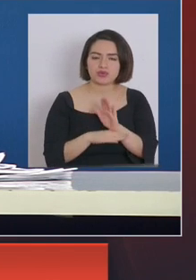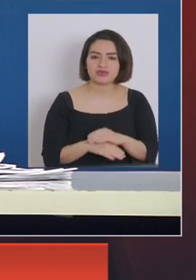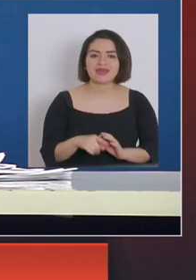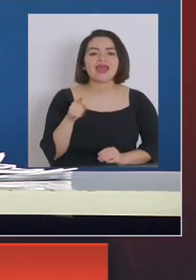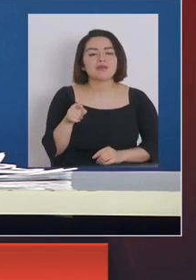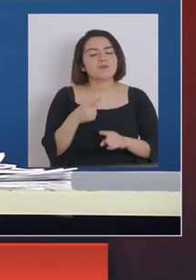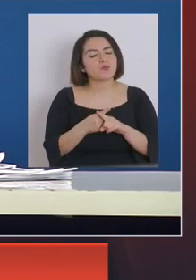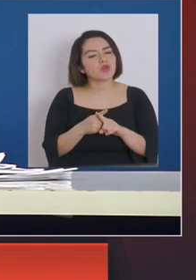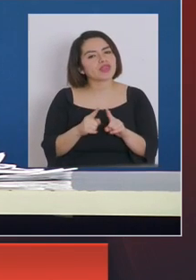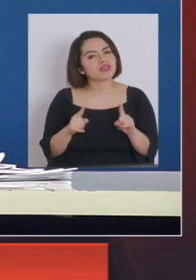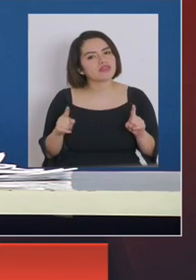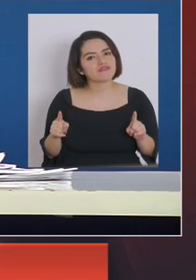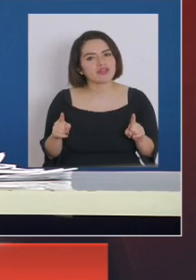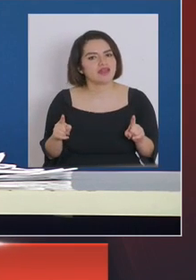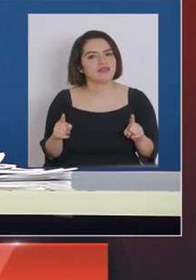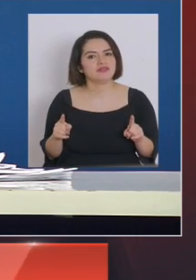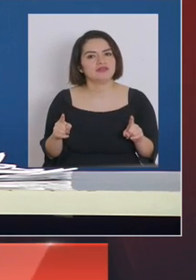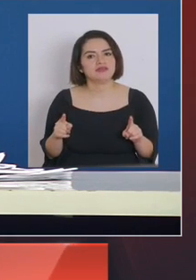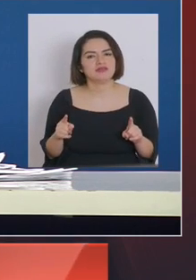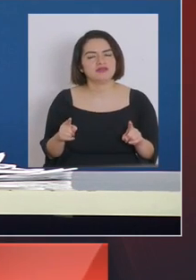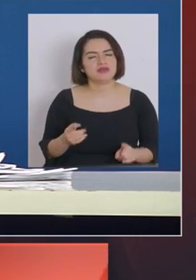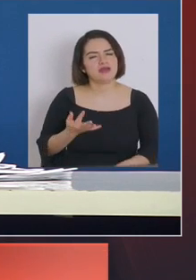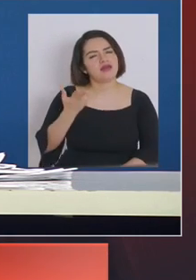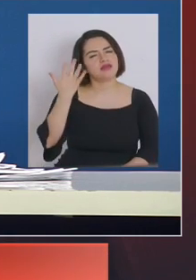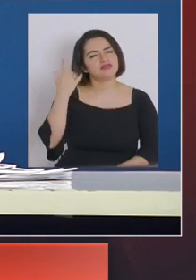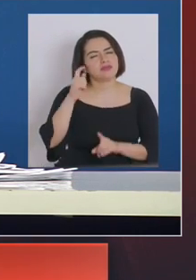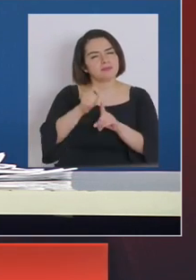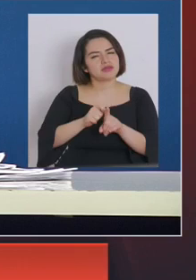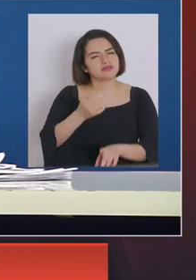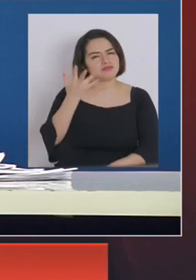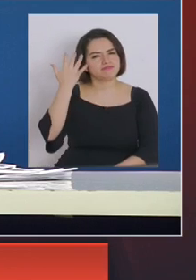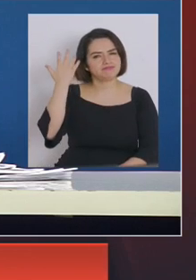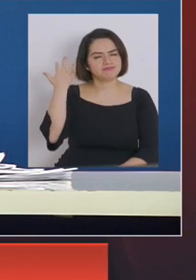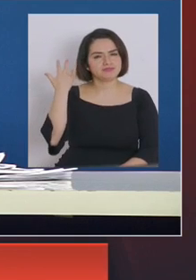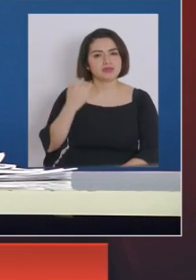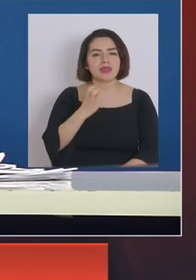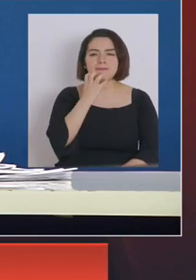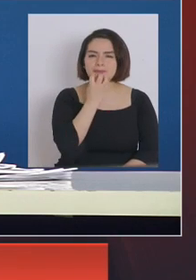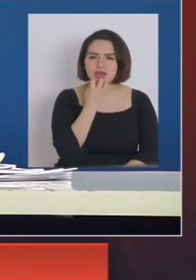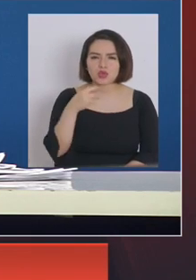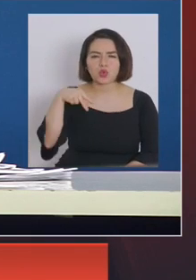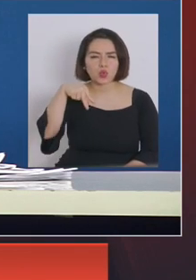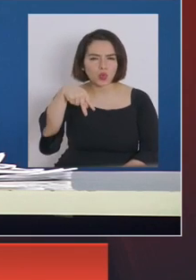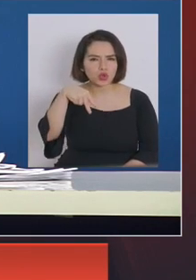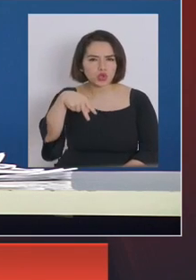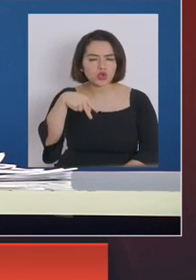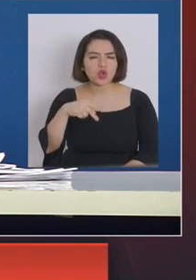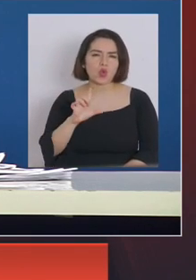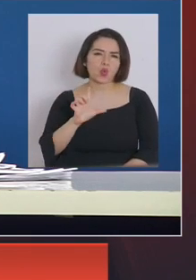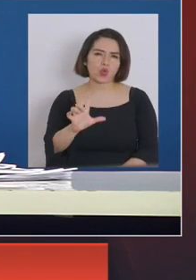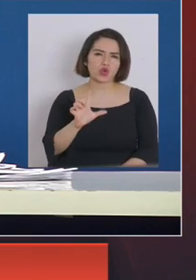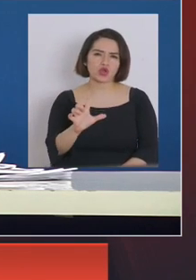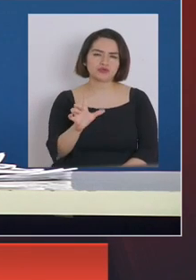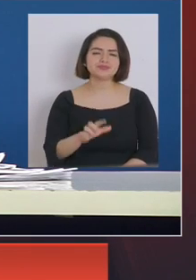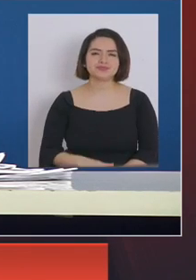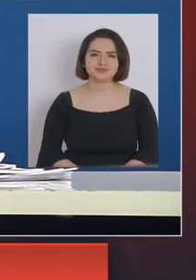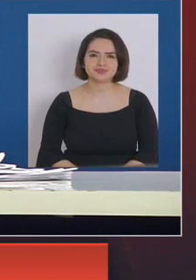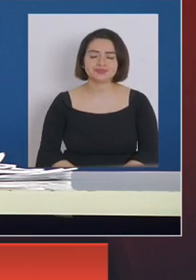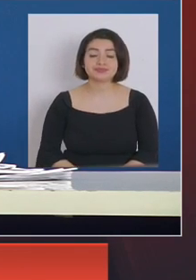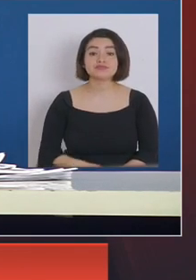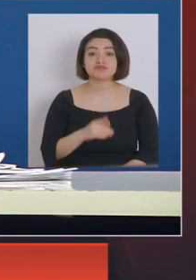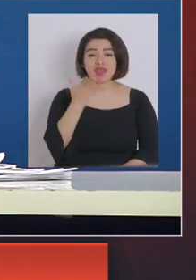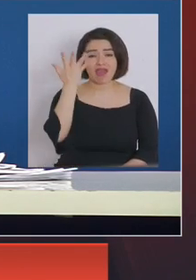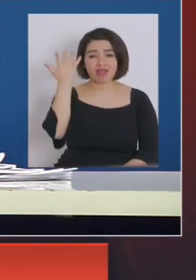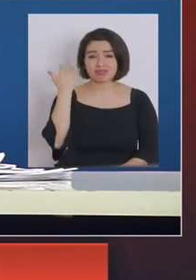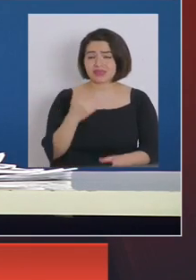diferente a lo que ocurría hace meses atrás, en mayo, junio o julio, época en la